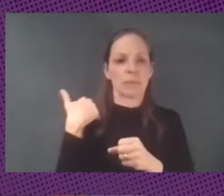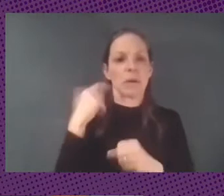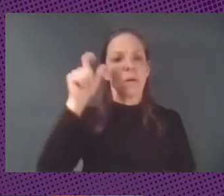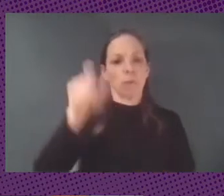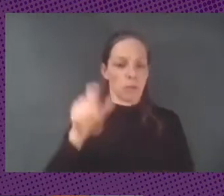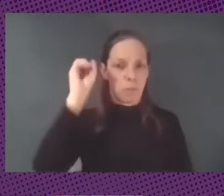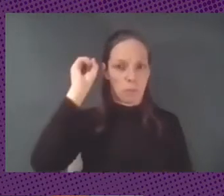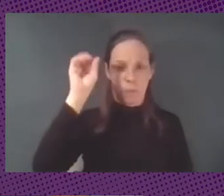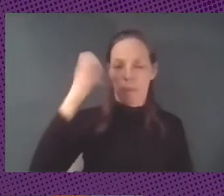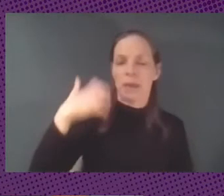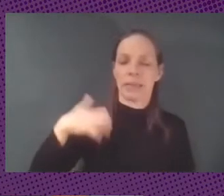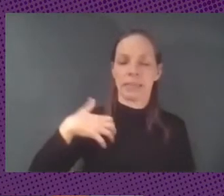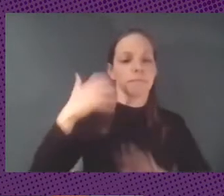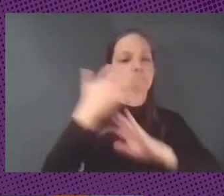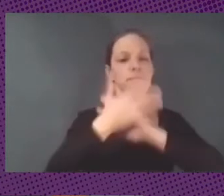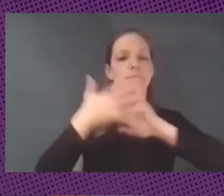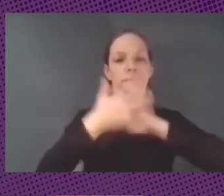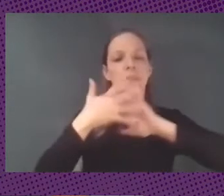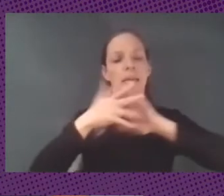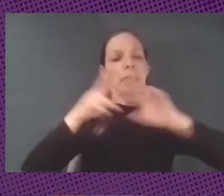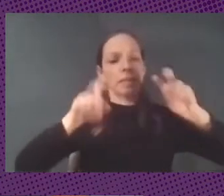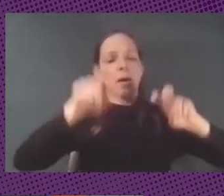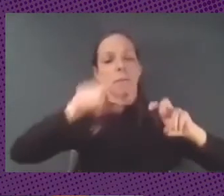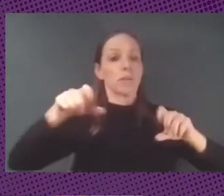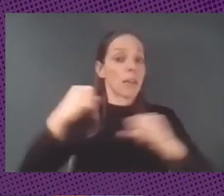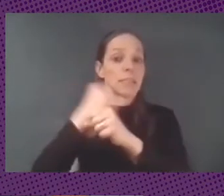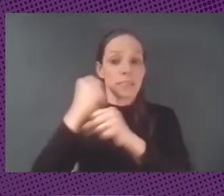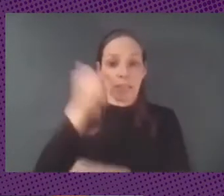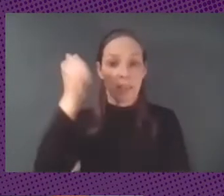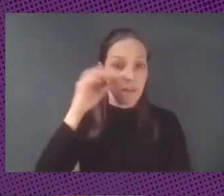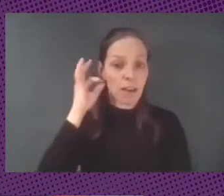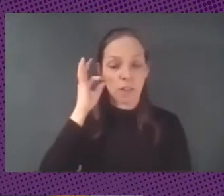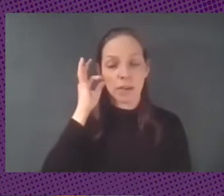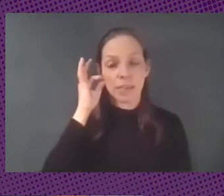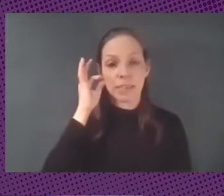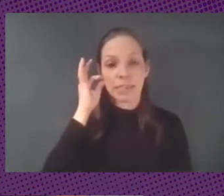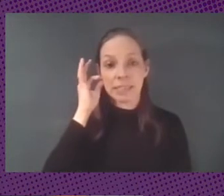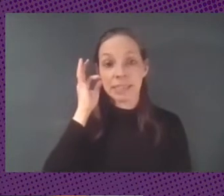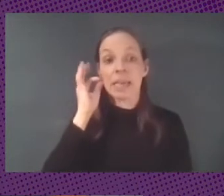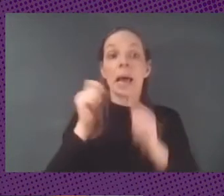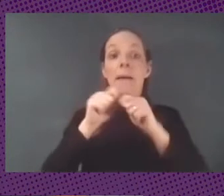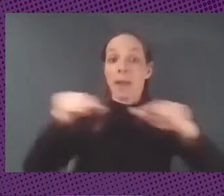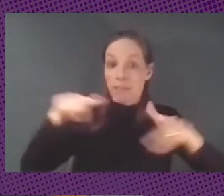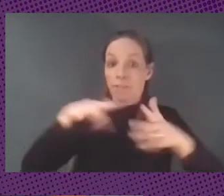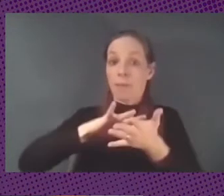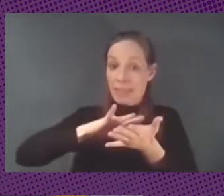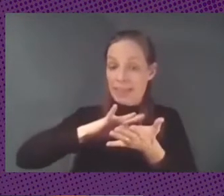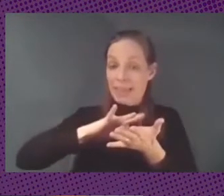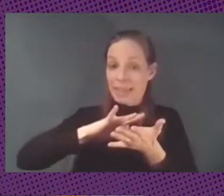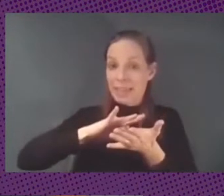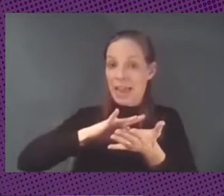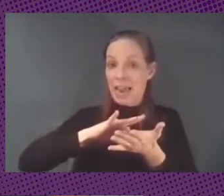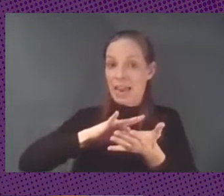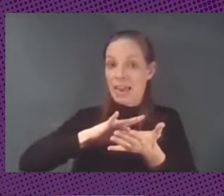que hablaba de todo el tema de los trabajadores y trabajadoras de las plataformas digitales o que